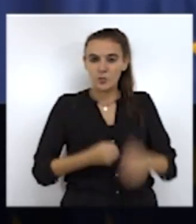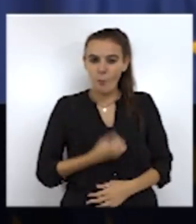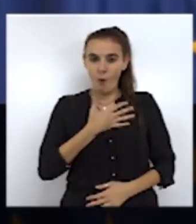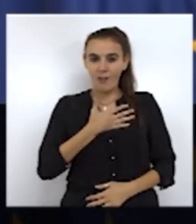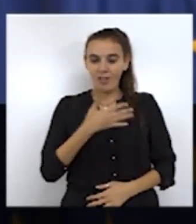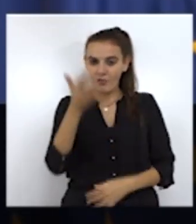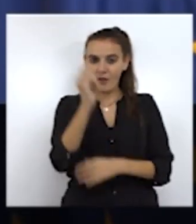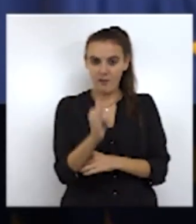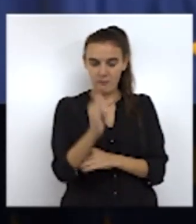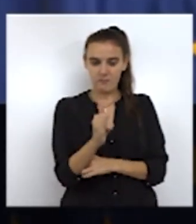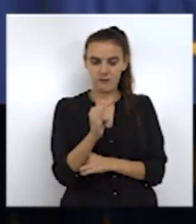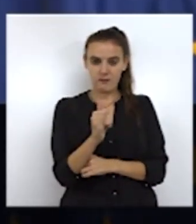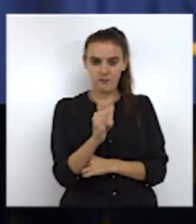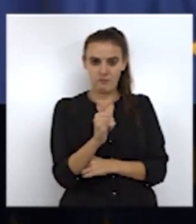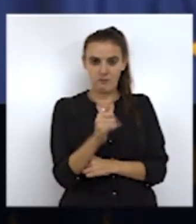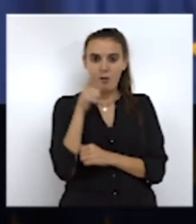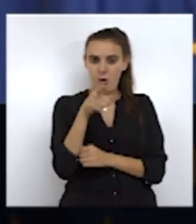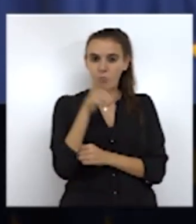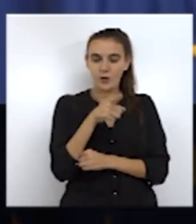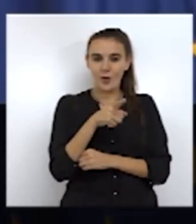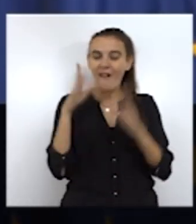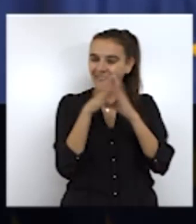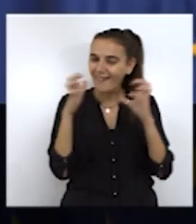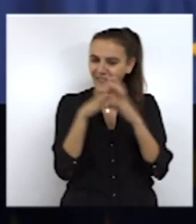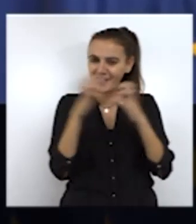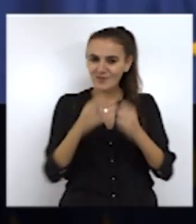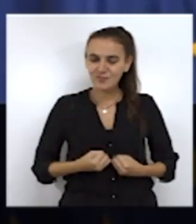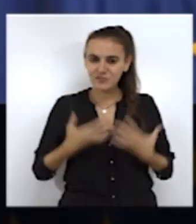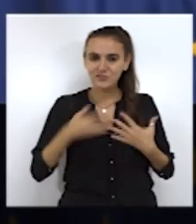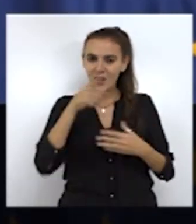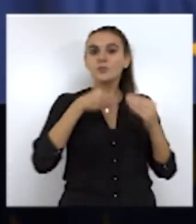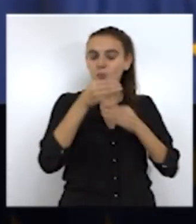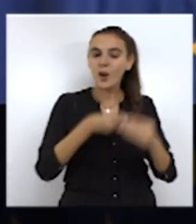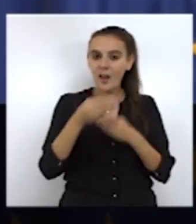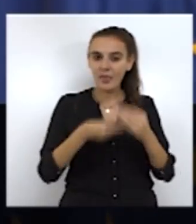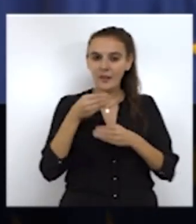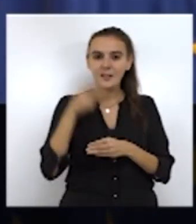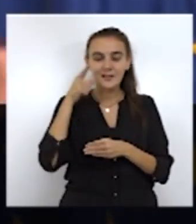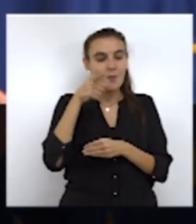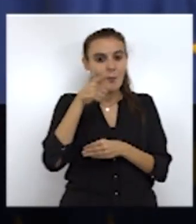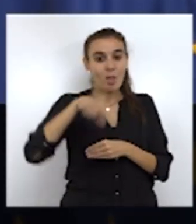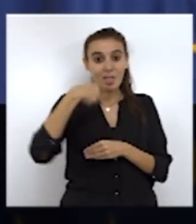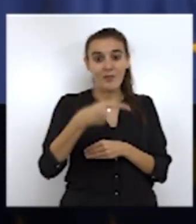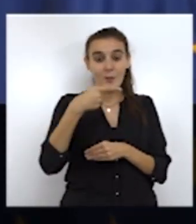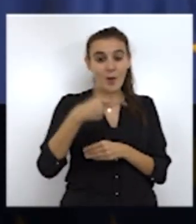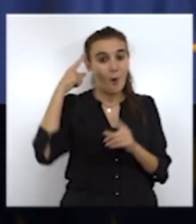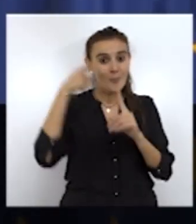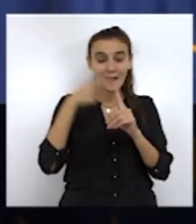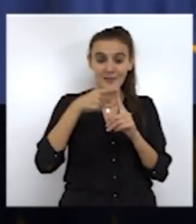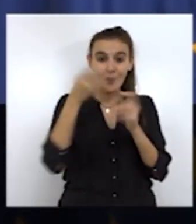vocación, que cuando se pone pasión en lo que uno hace, casi nunca hay